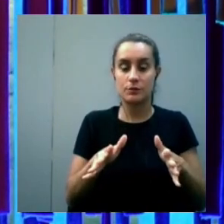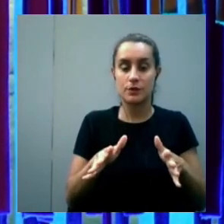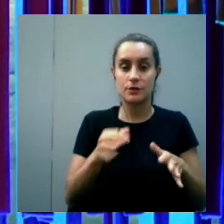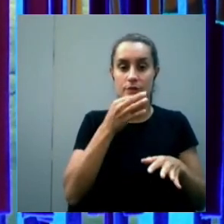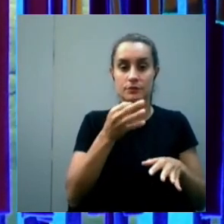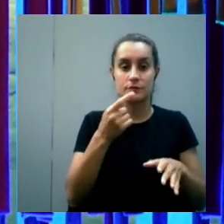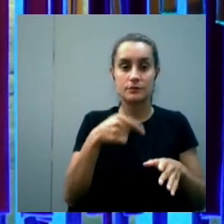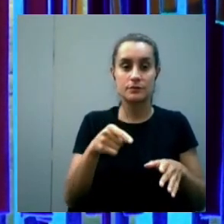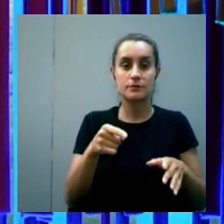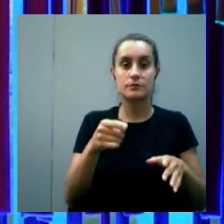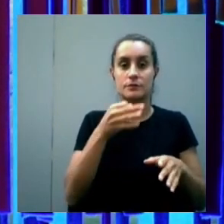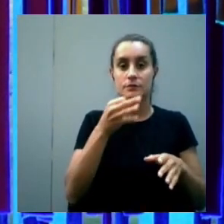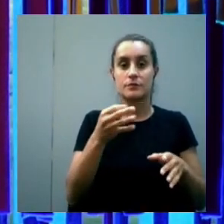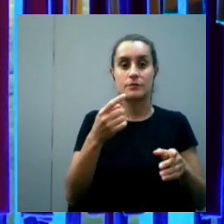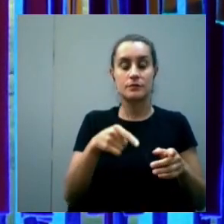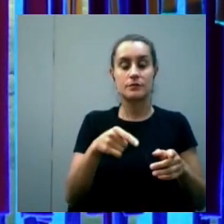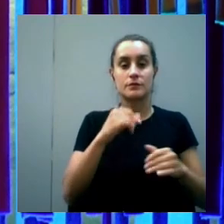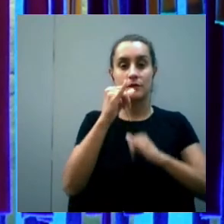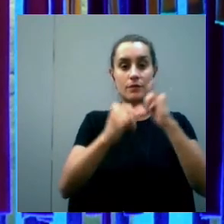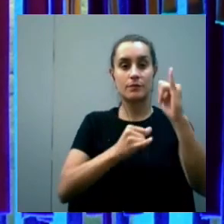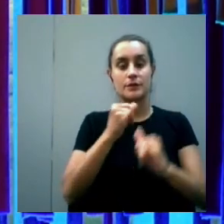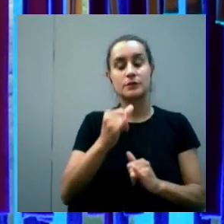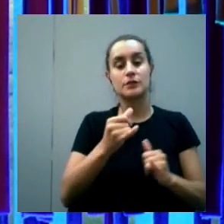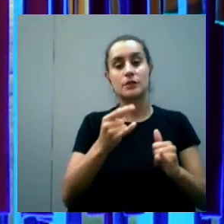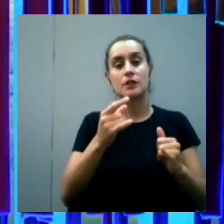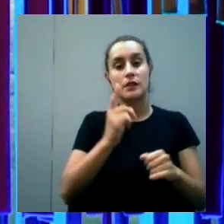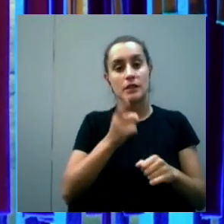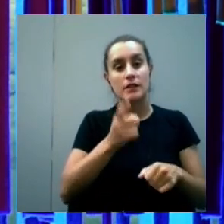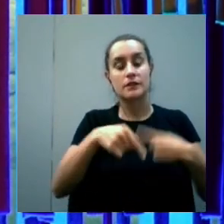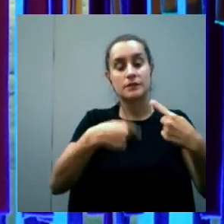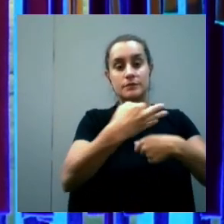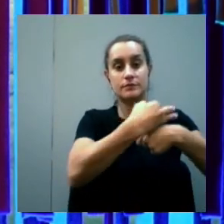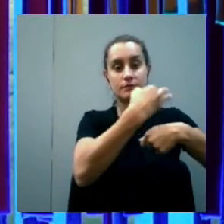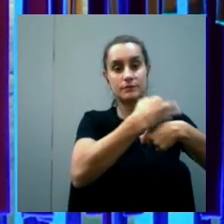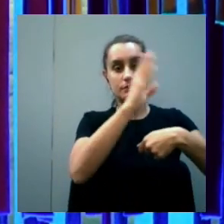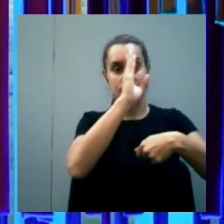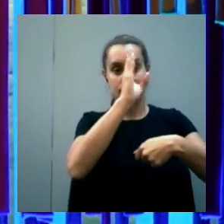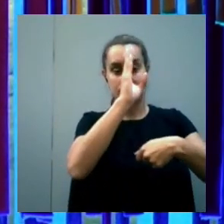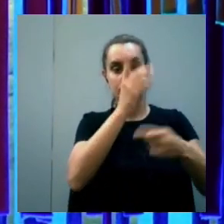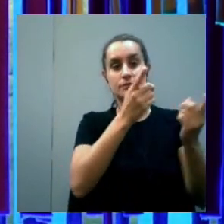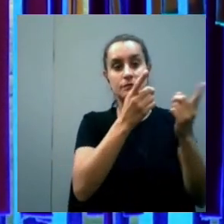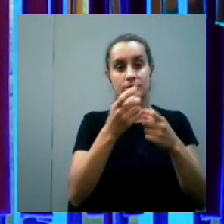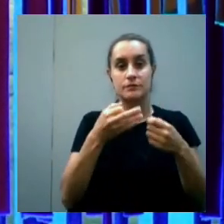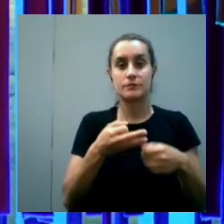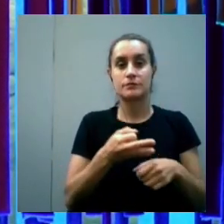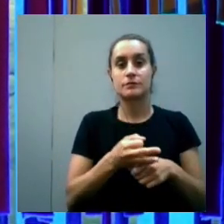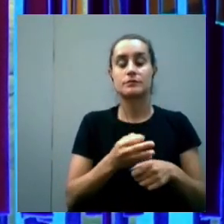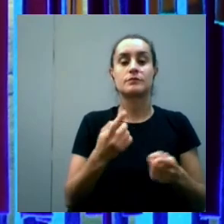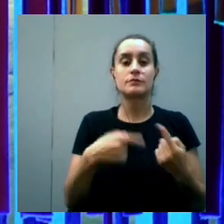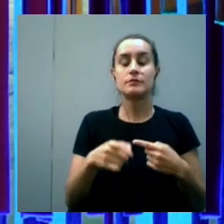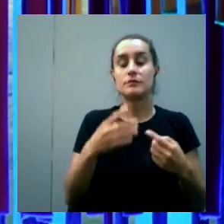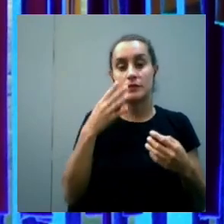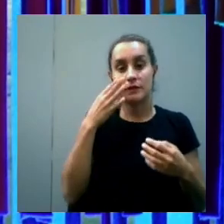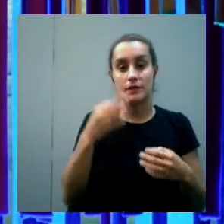entonces la formación es formación continua y hay que seguir formándose particularmente acá